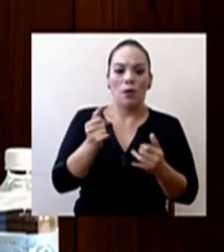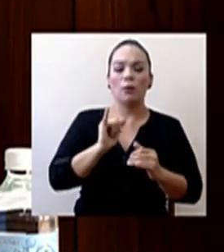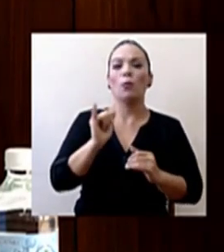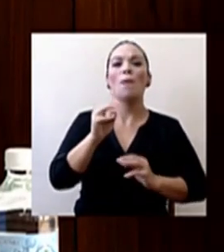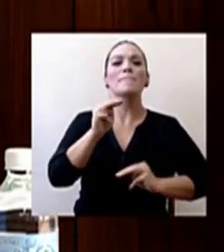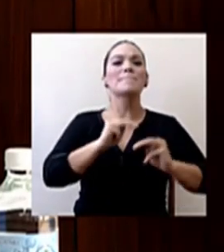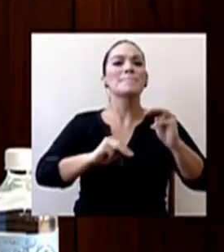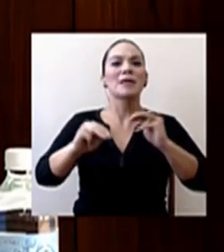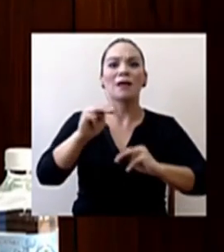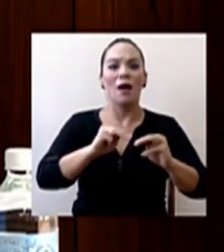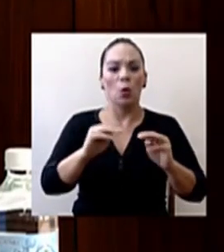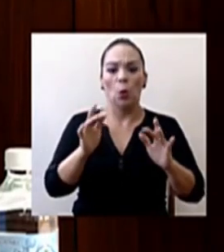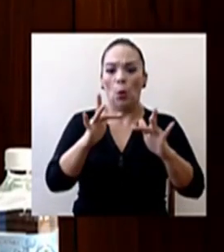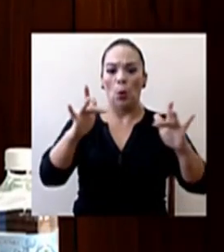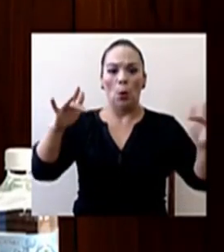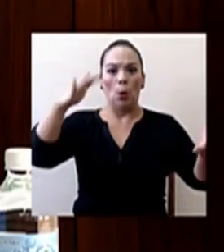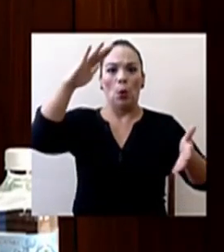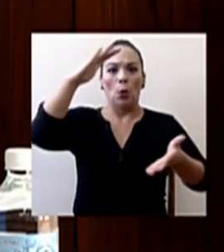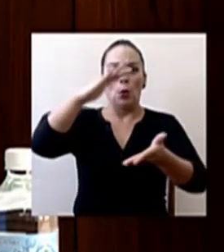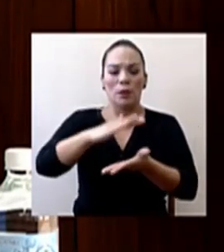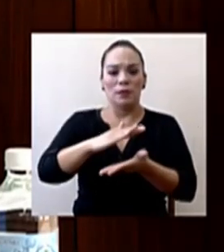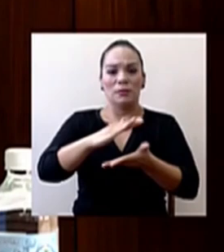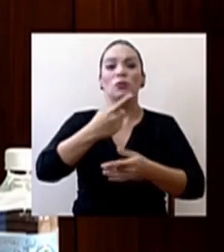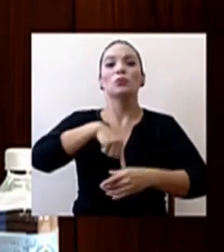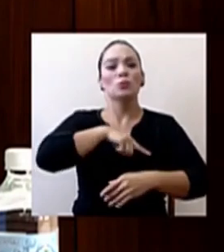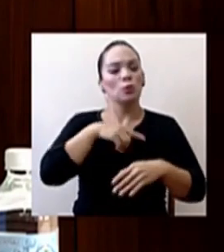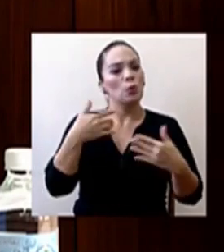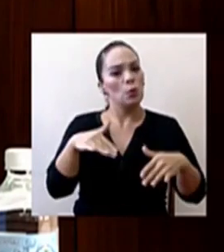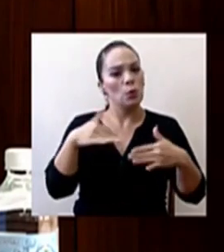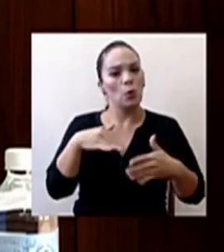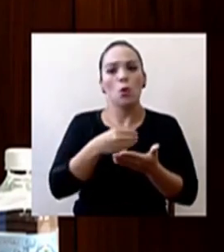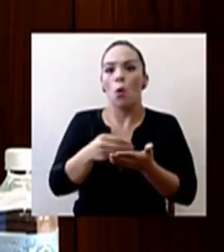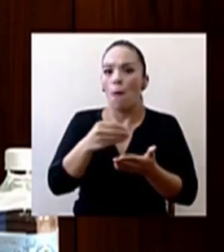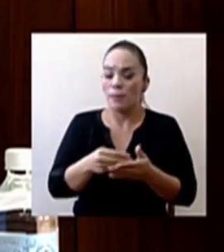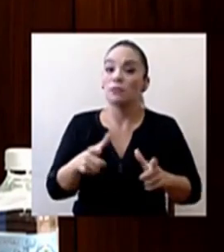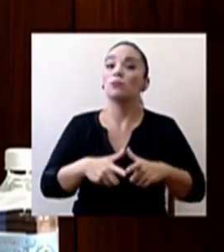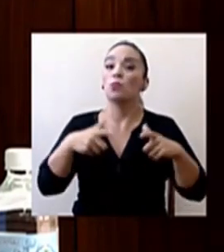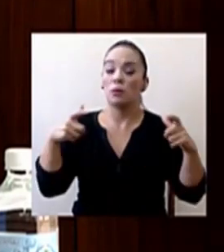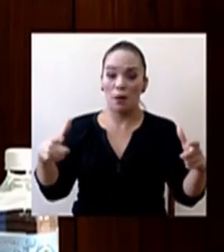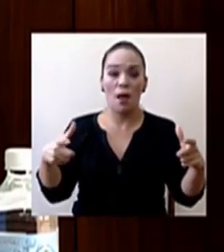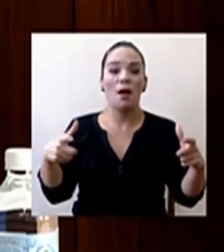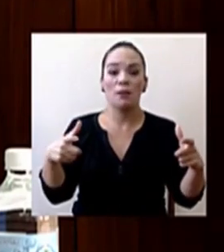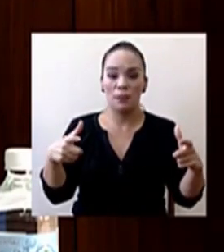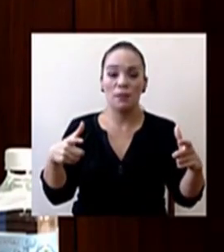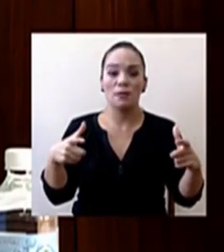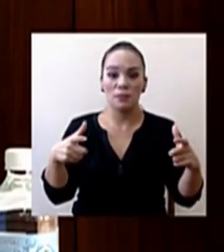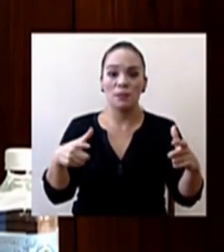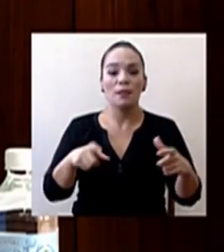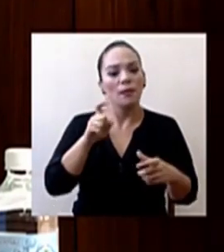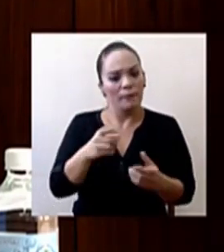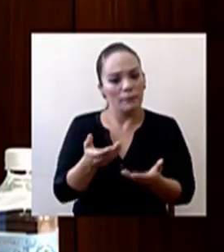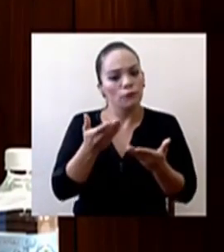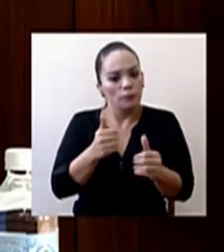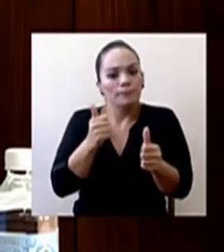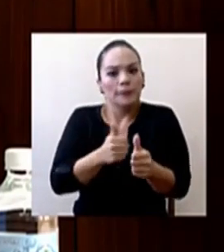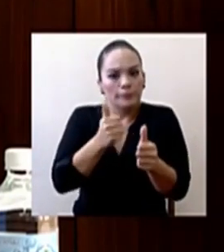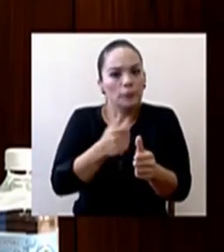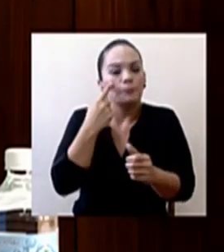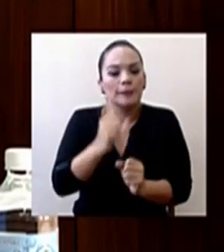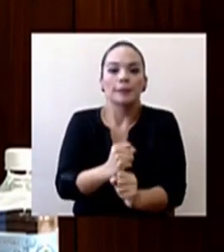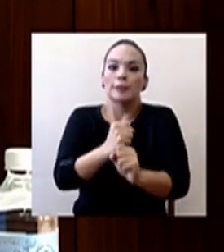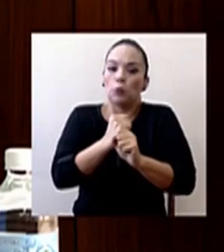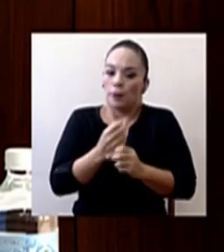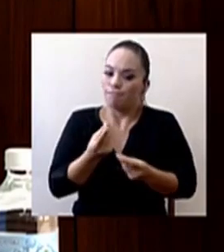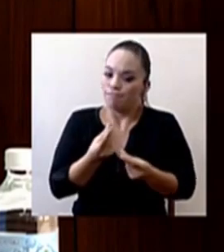escasez. Y por eso es que hemos hecho compras muy ambiciosas. Tenemos que darle todo el seguimiento para asegurar la